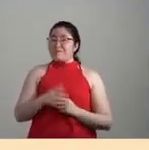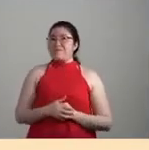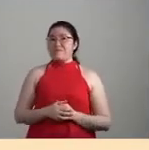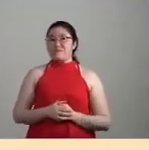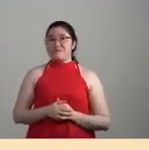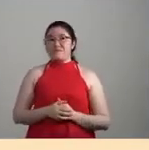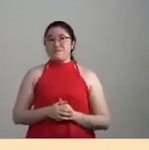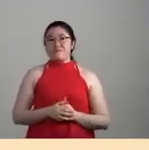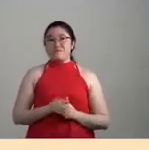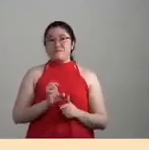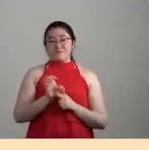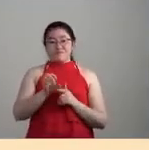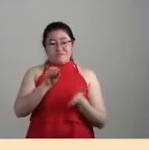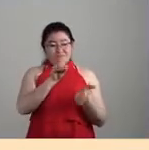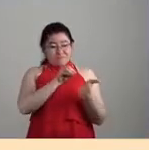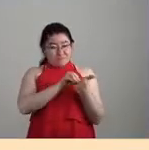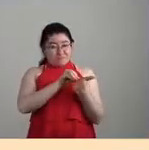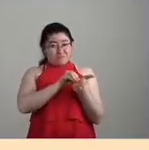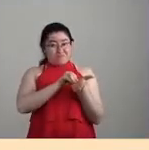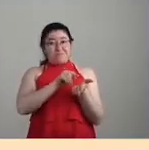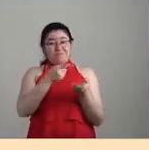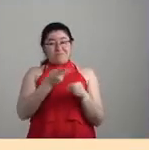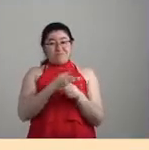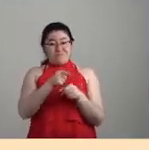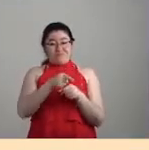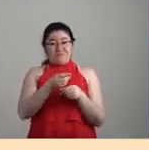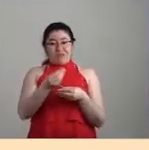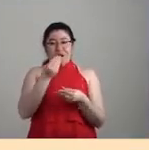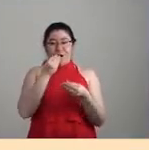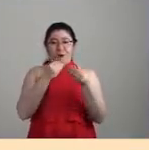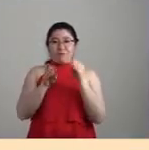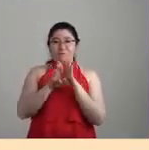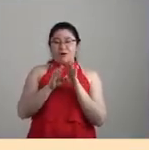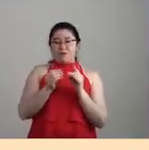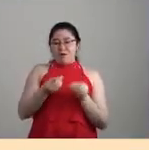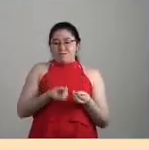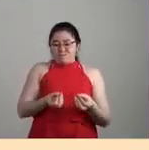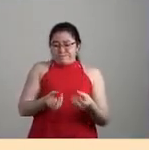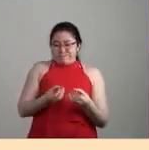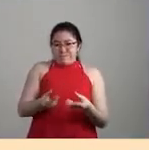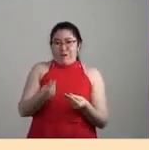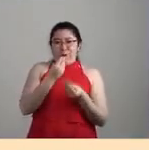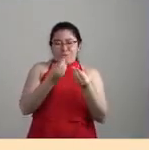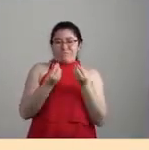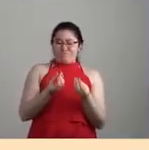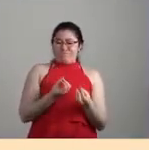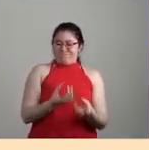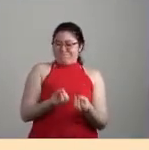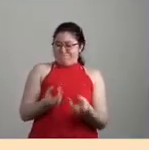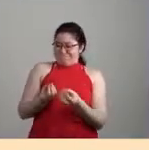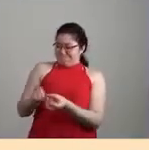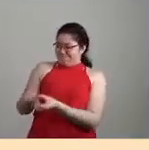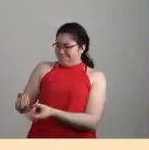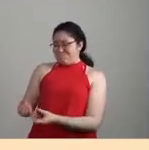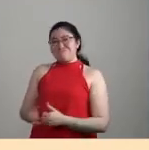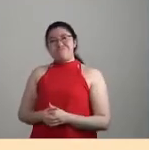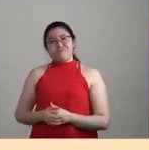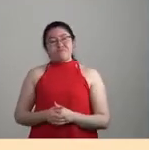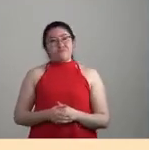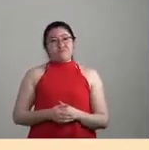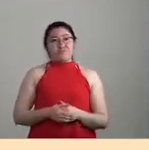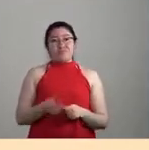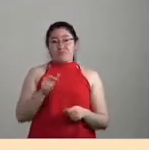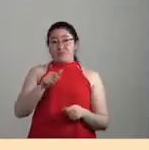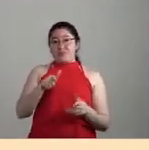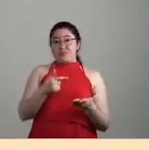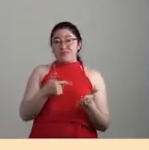puercos, esos cerdos, son alimentados de forma masiva, en macrogranjas y demás, gracias a aportes de